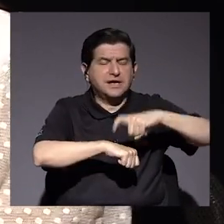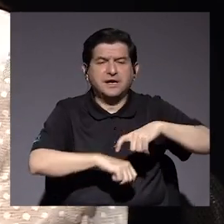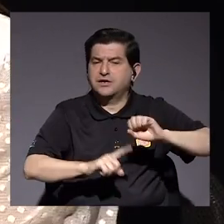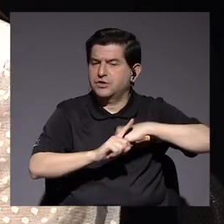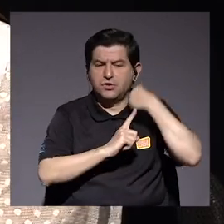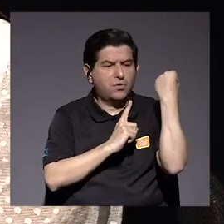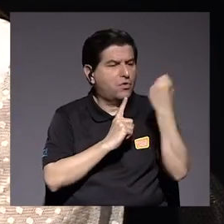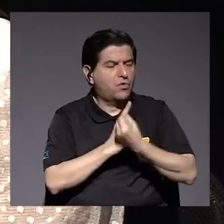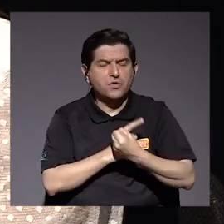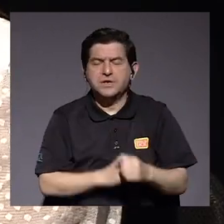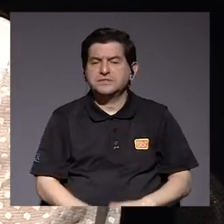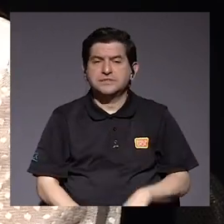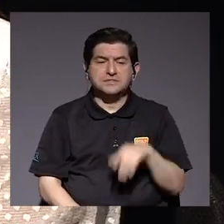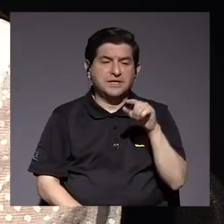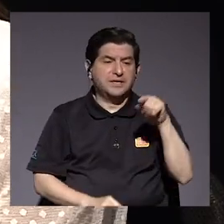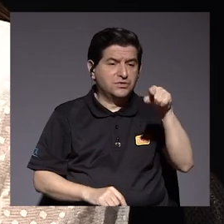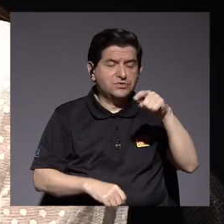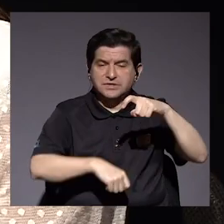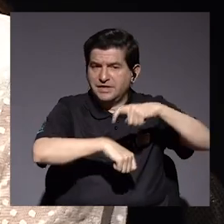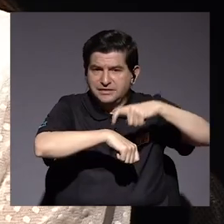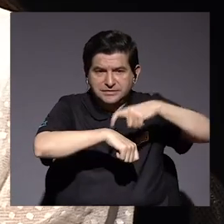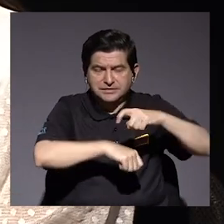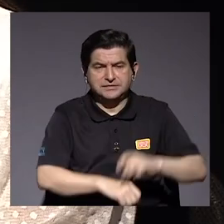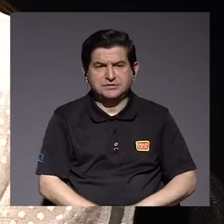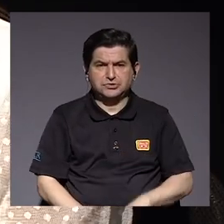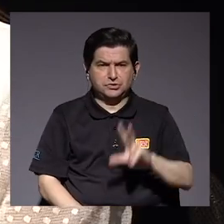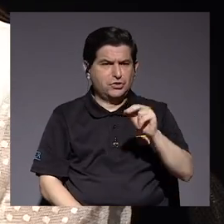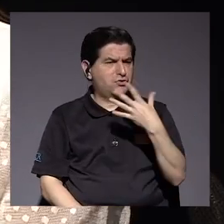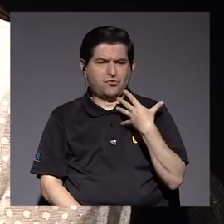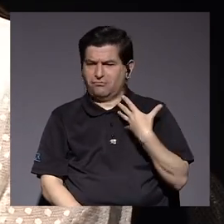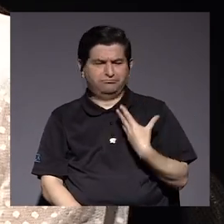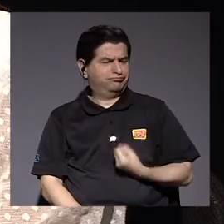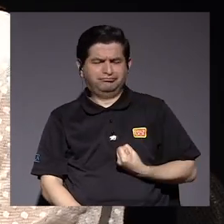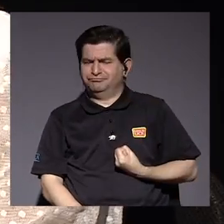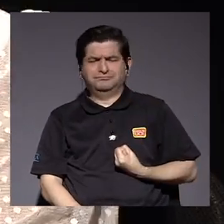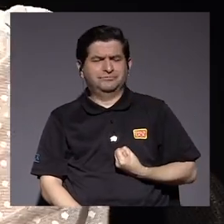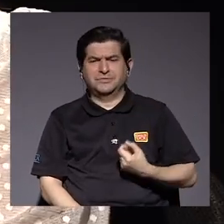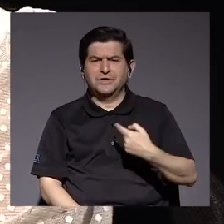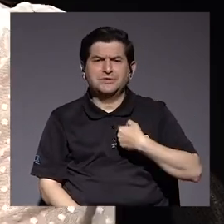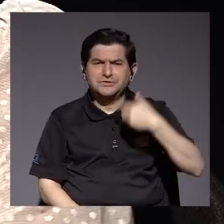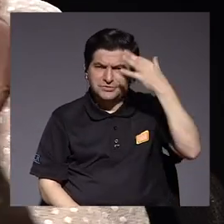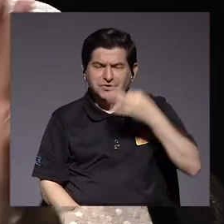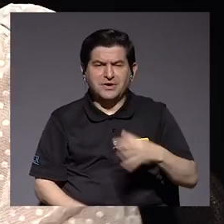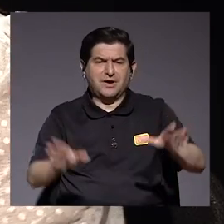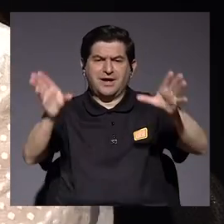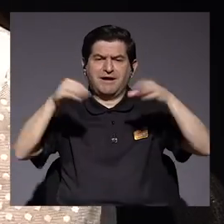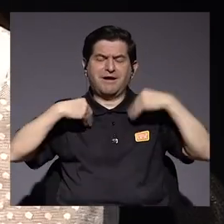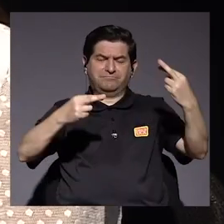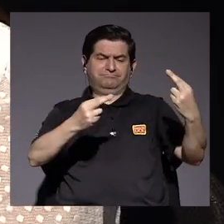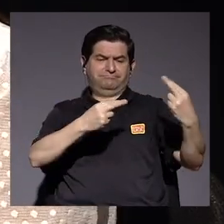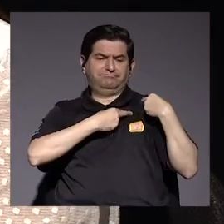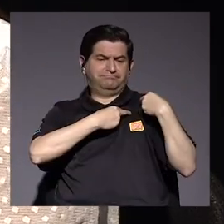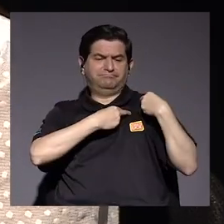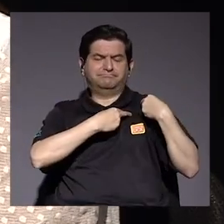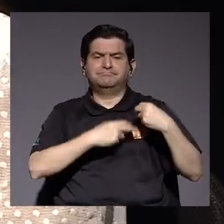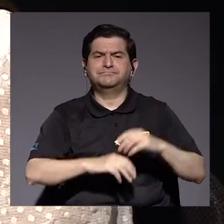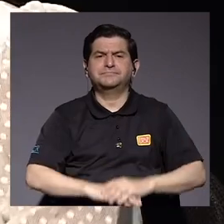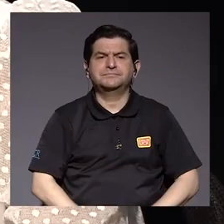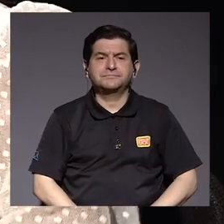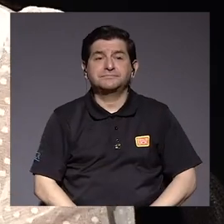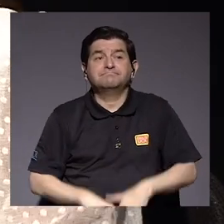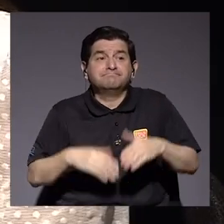circunstancias en las que las está tomando. Y yo creo que esto no es para arrepentirse. Esto es para asumir responsabilidades y